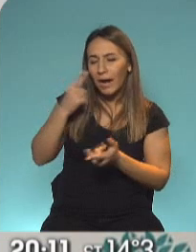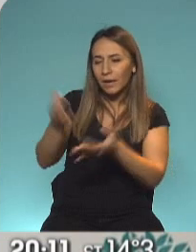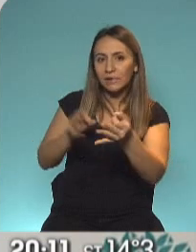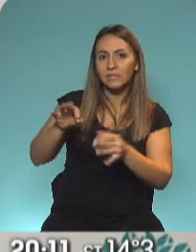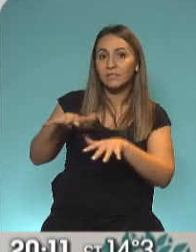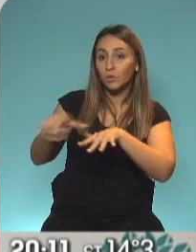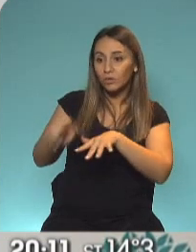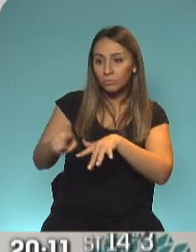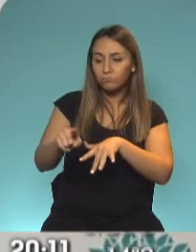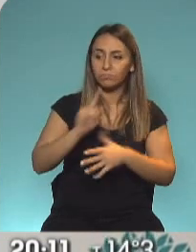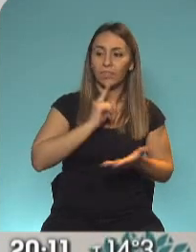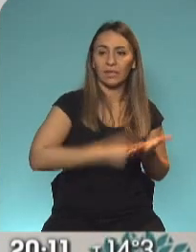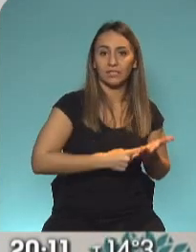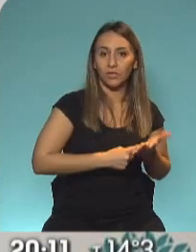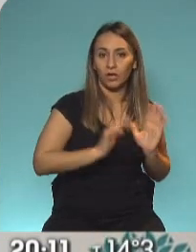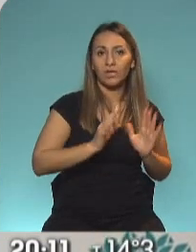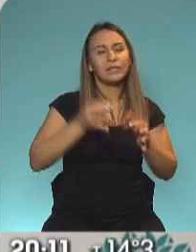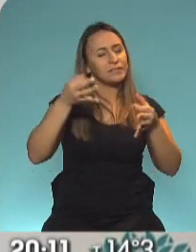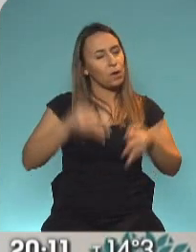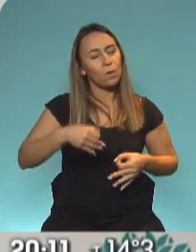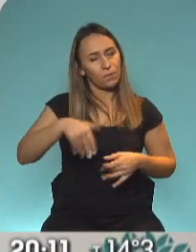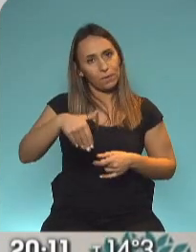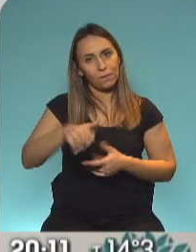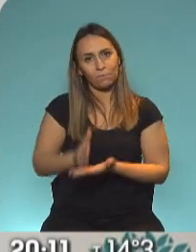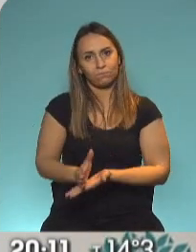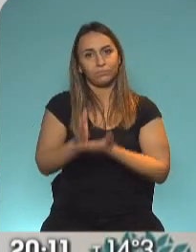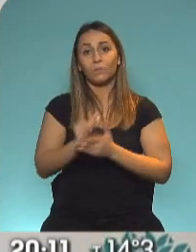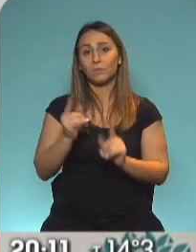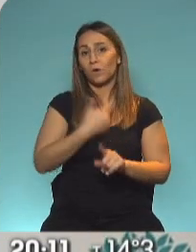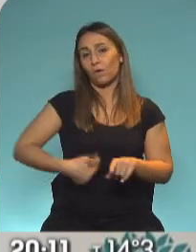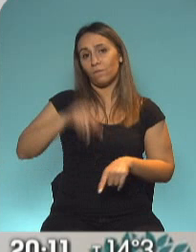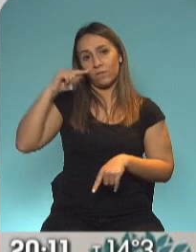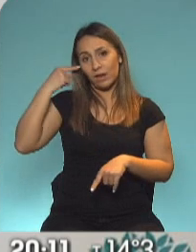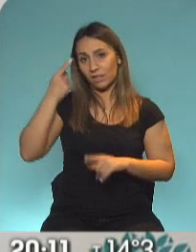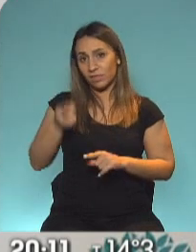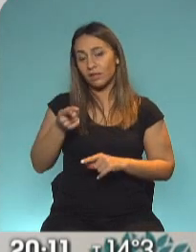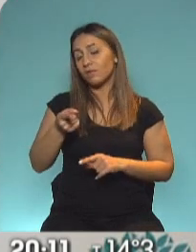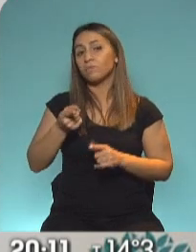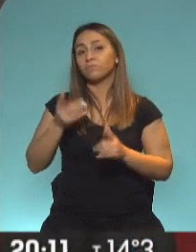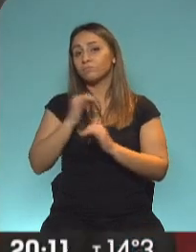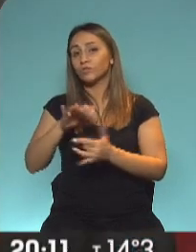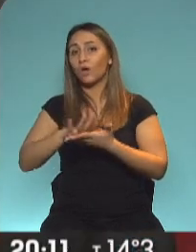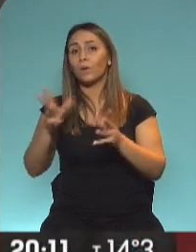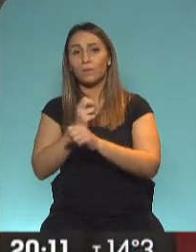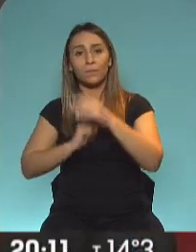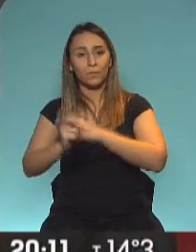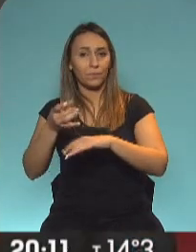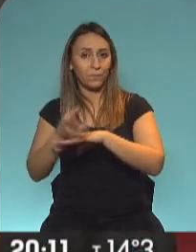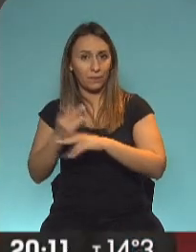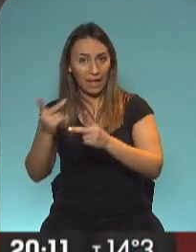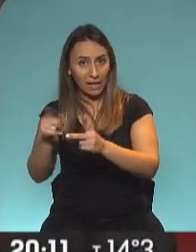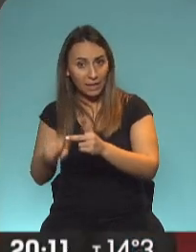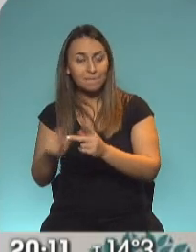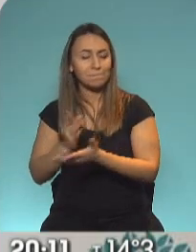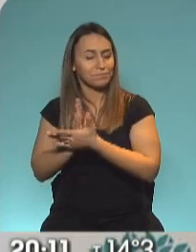seguramente vamos a afianzar la del transporte que anunció Alberto y después decidiremos según esta evolución. Si sigue evolucionando mal, la única